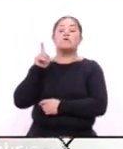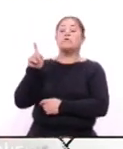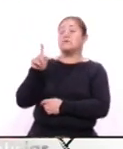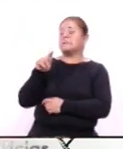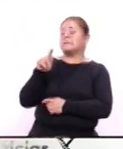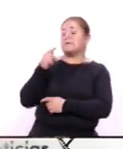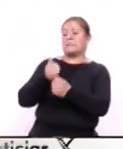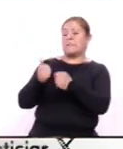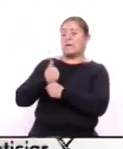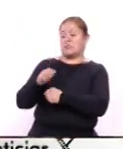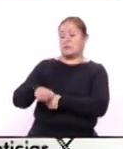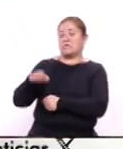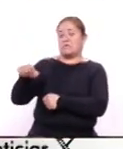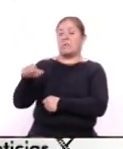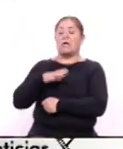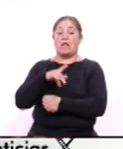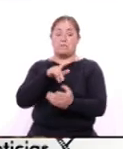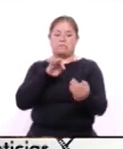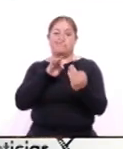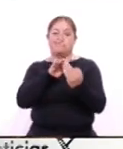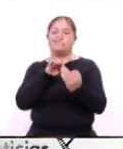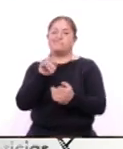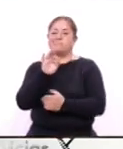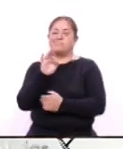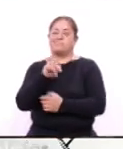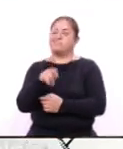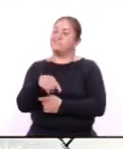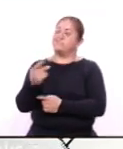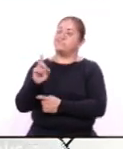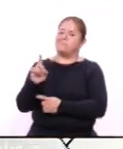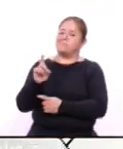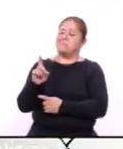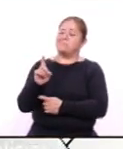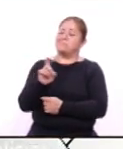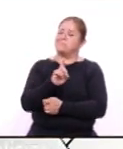años se enfrenta al reto de intentar frenar a la extrema derecha